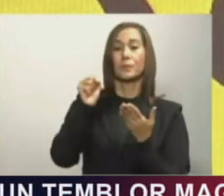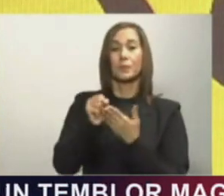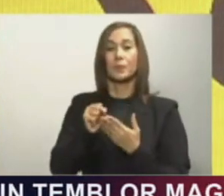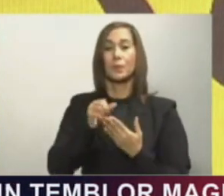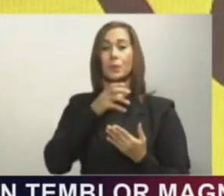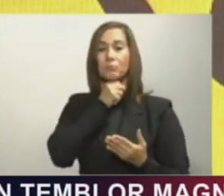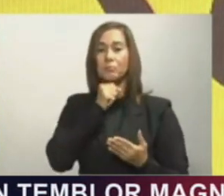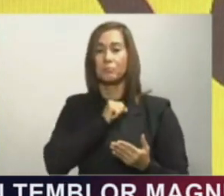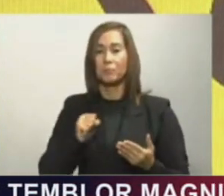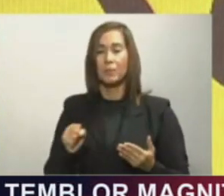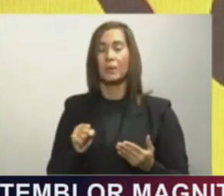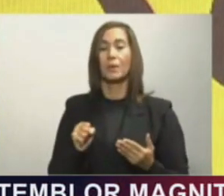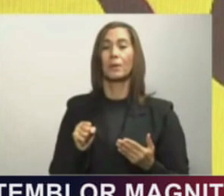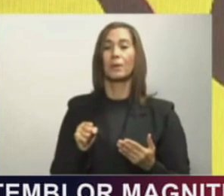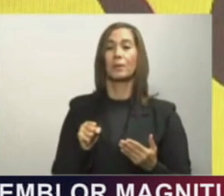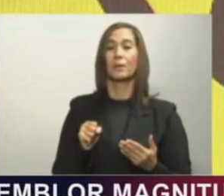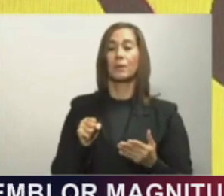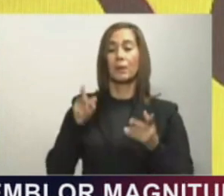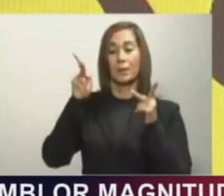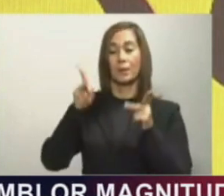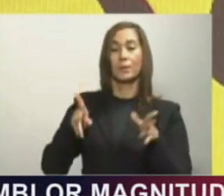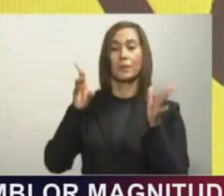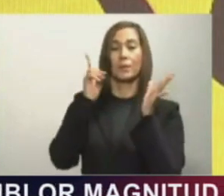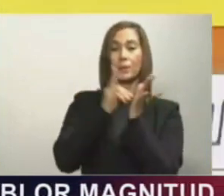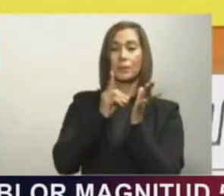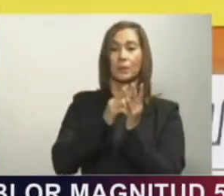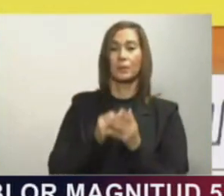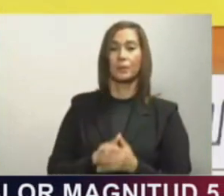y o con discapacidad.